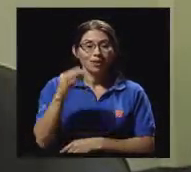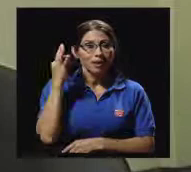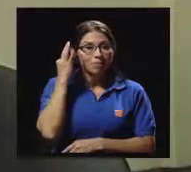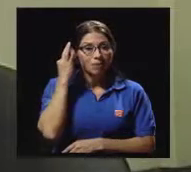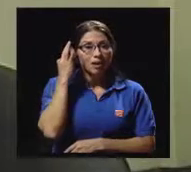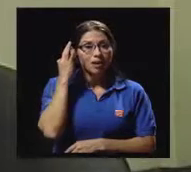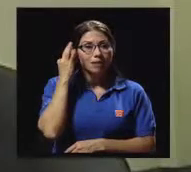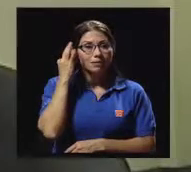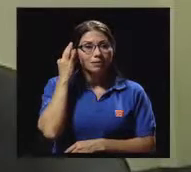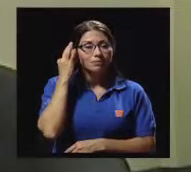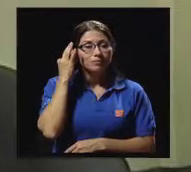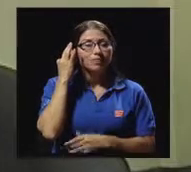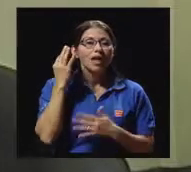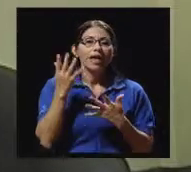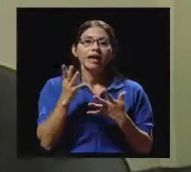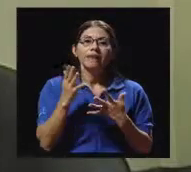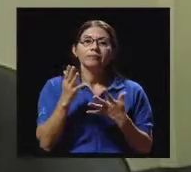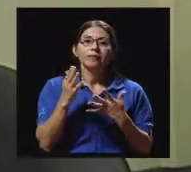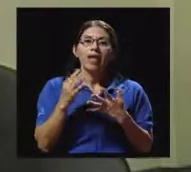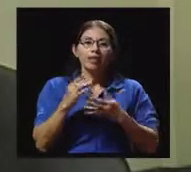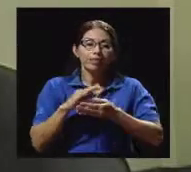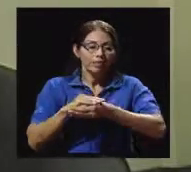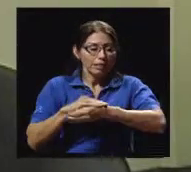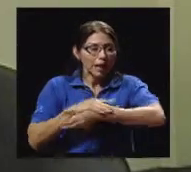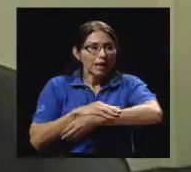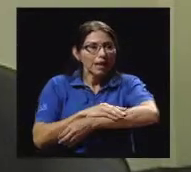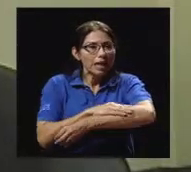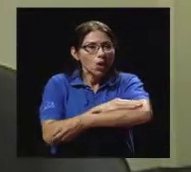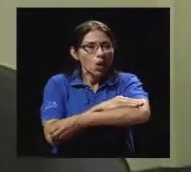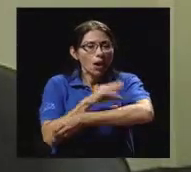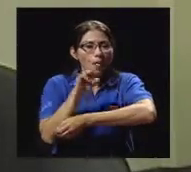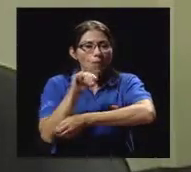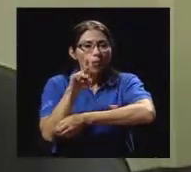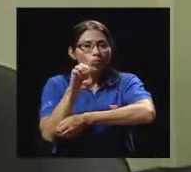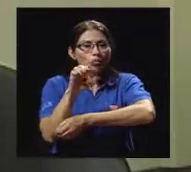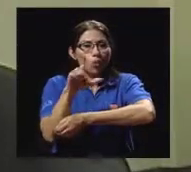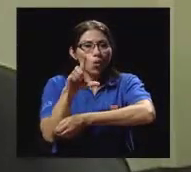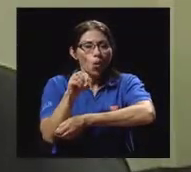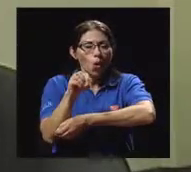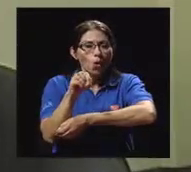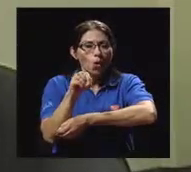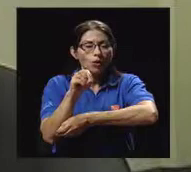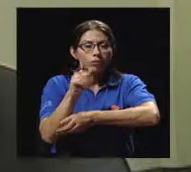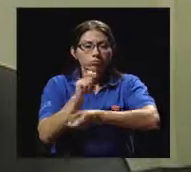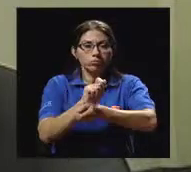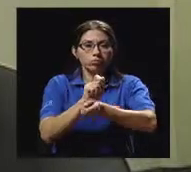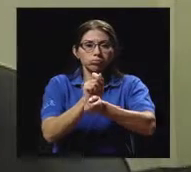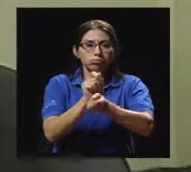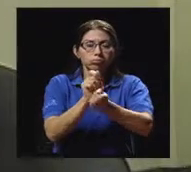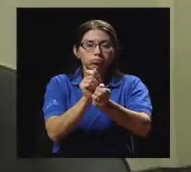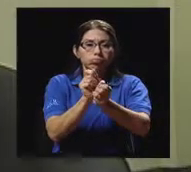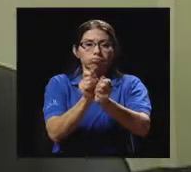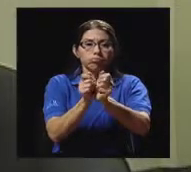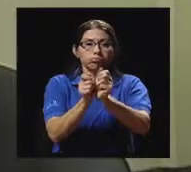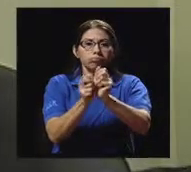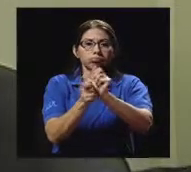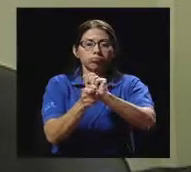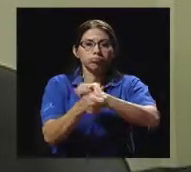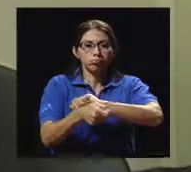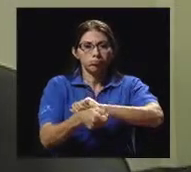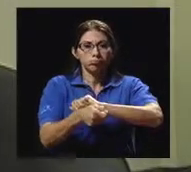perdiendo nuestro tejido muscular y se nos va convirtiendo en tejido adiposo, ¿verdad? Con el transcurso del tiempo.